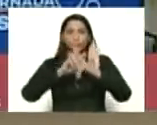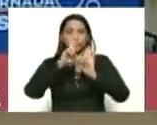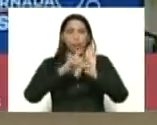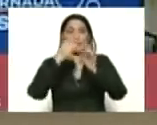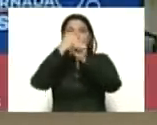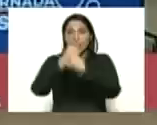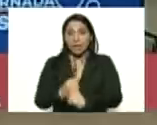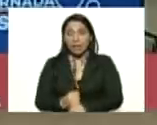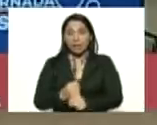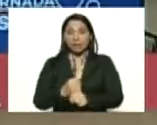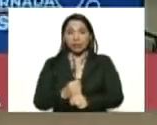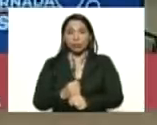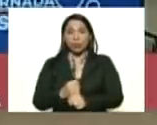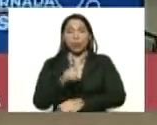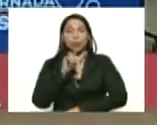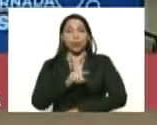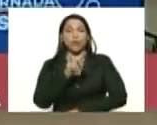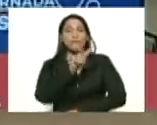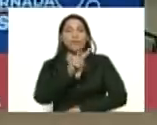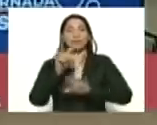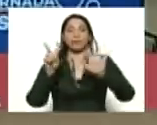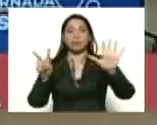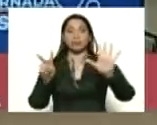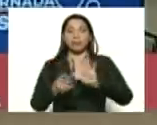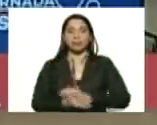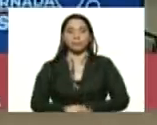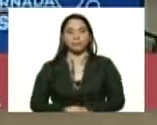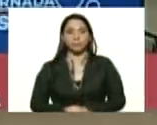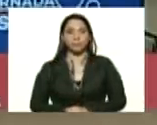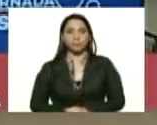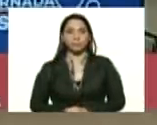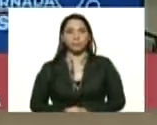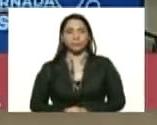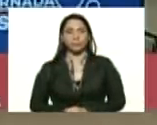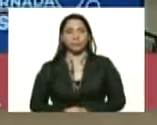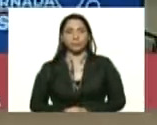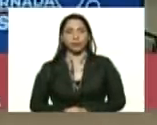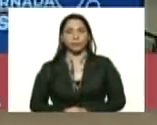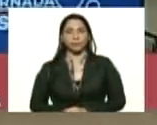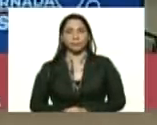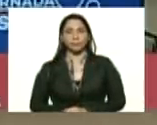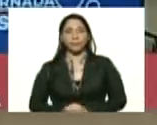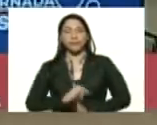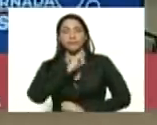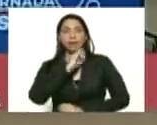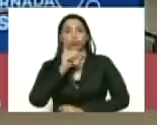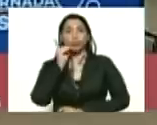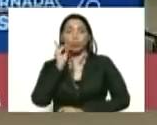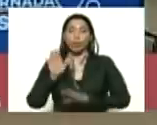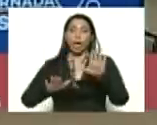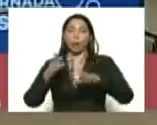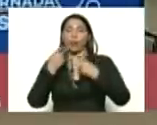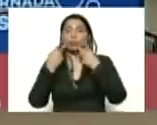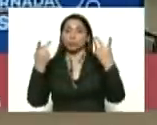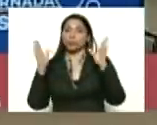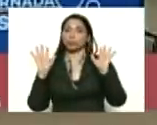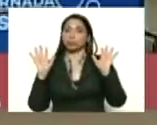partir del lunes 27 dado que Iván Duque aunque anunció